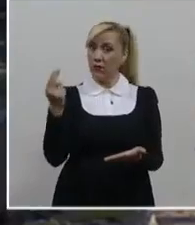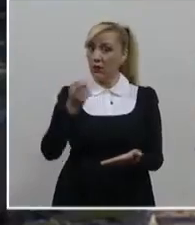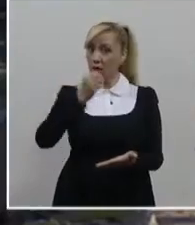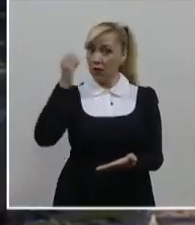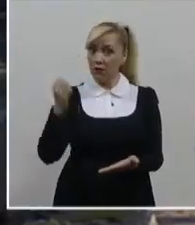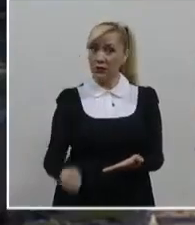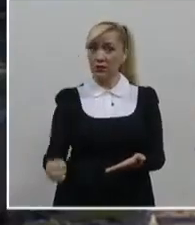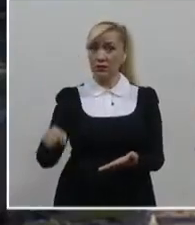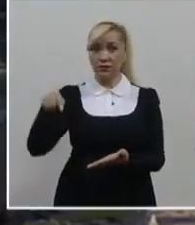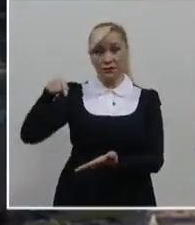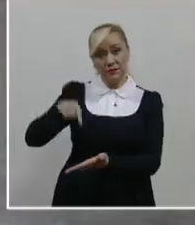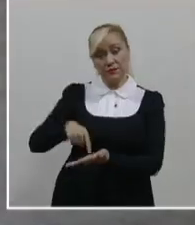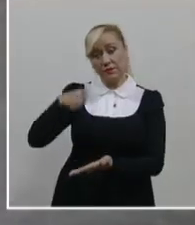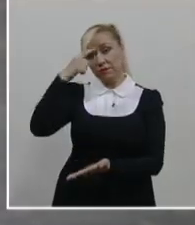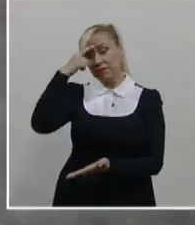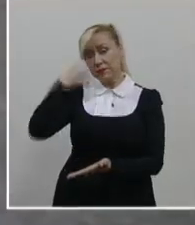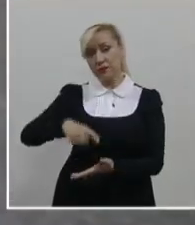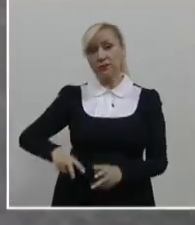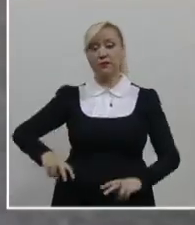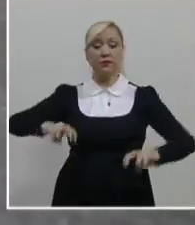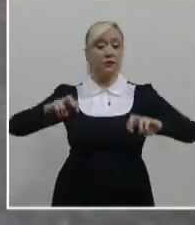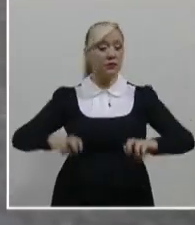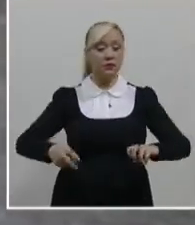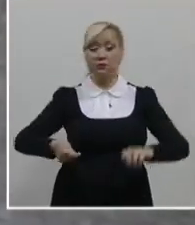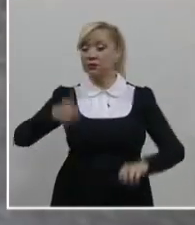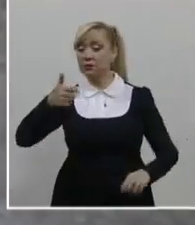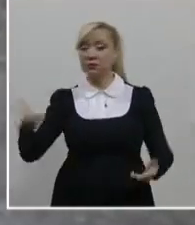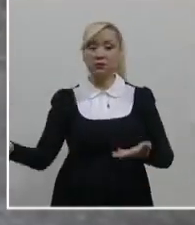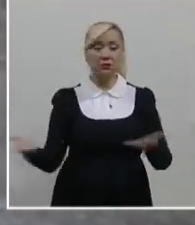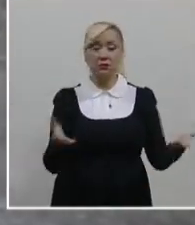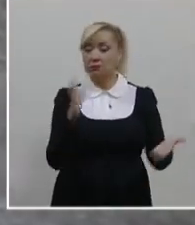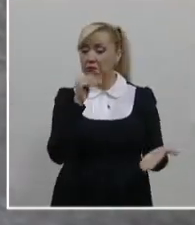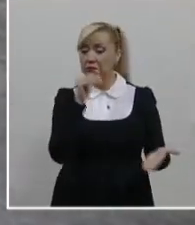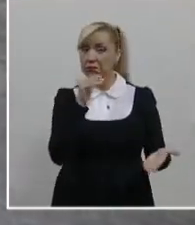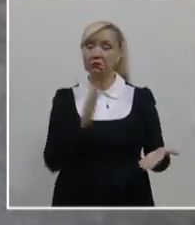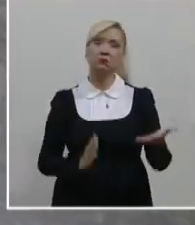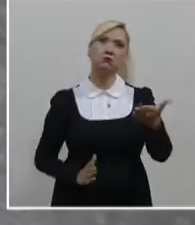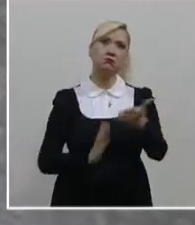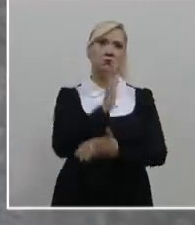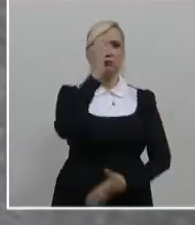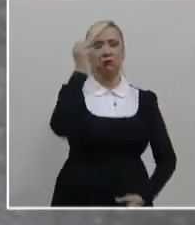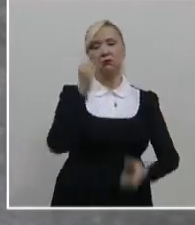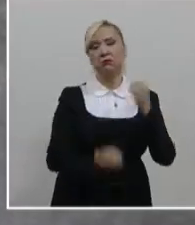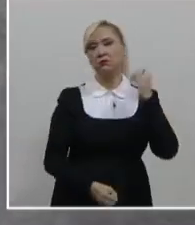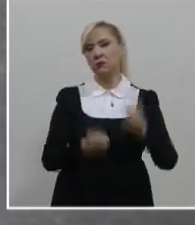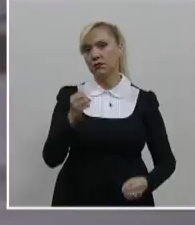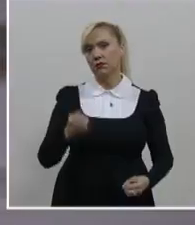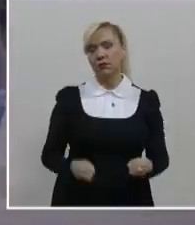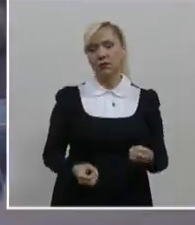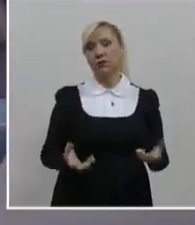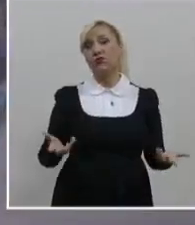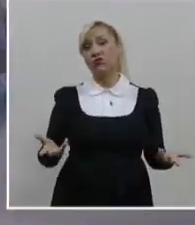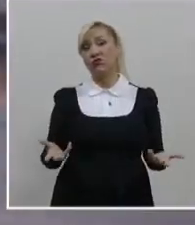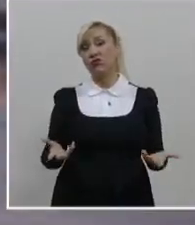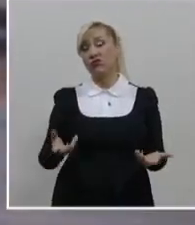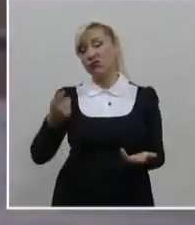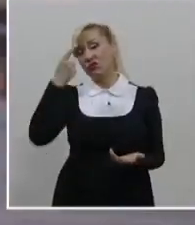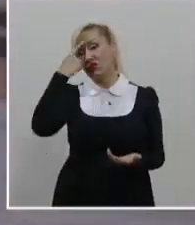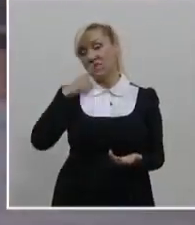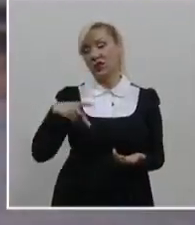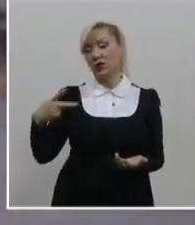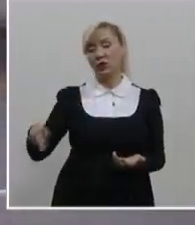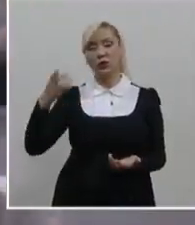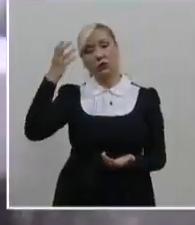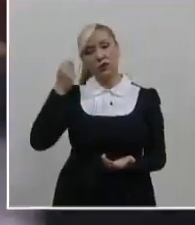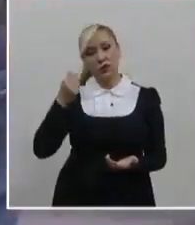la etapa conciliatoria para acudir a la vía judicial. En consecuencia, antes de acudir a un tribunal para reclamar la pensión por vejez o los fondos de